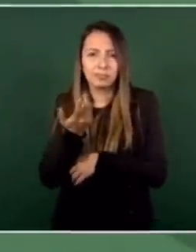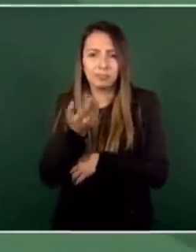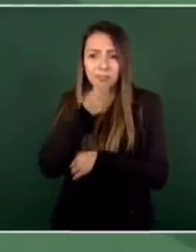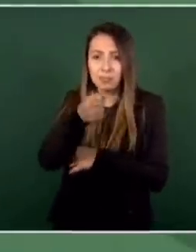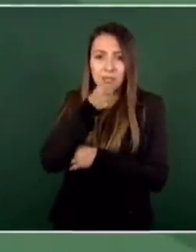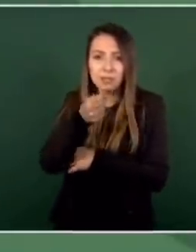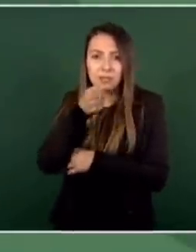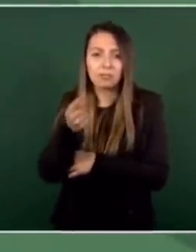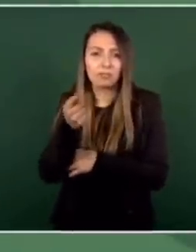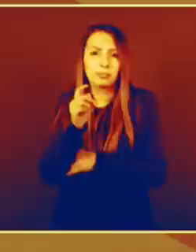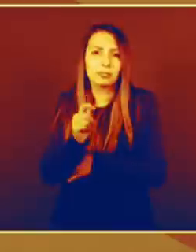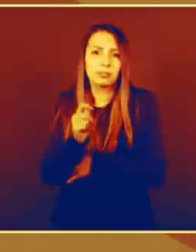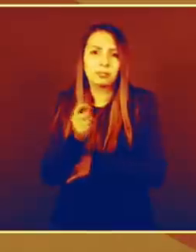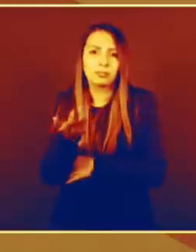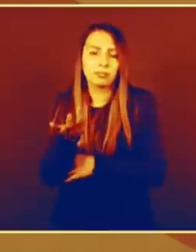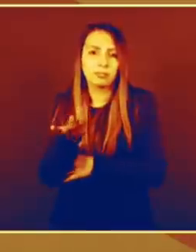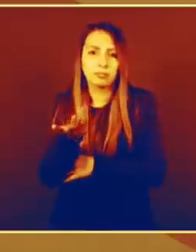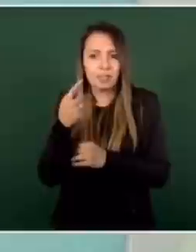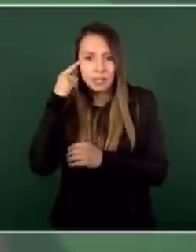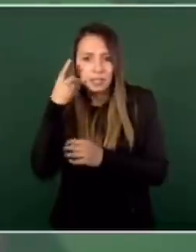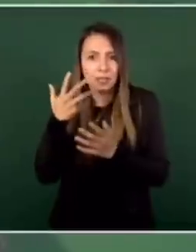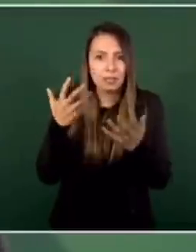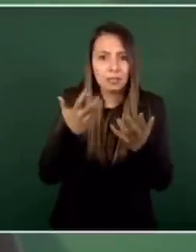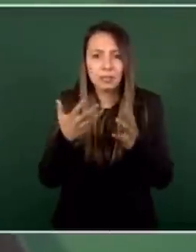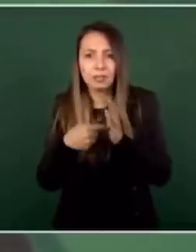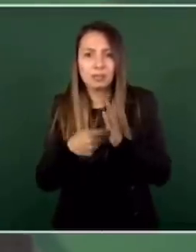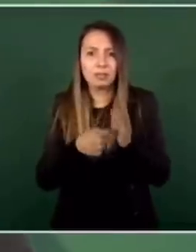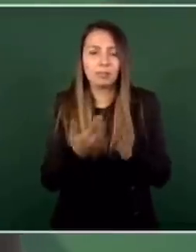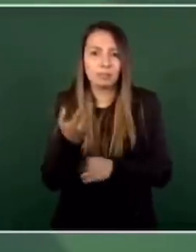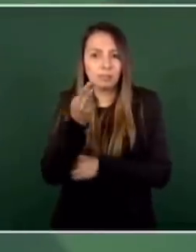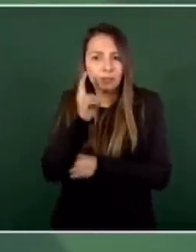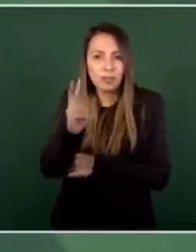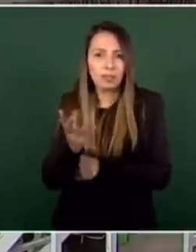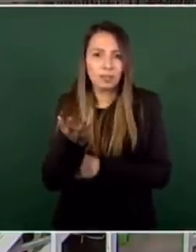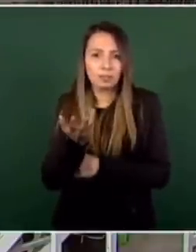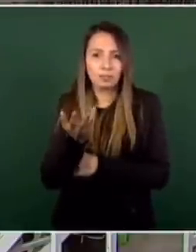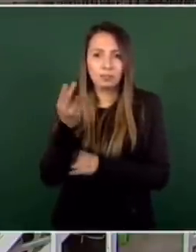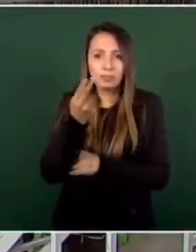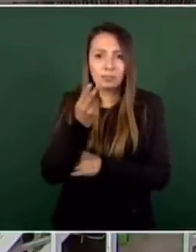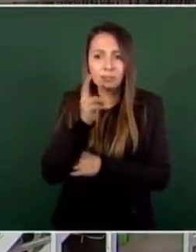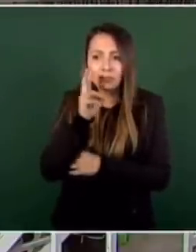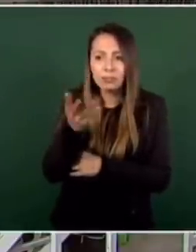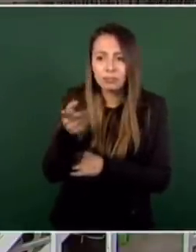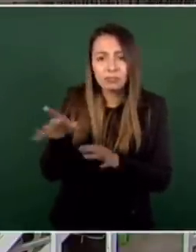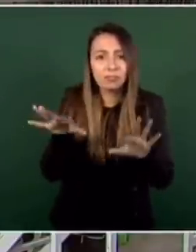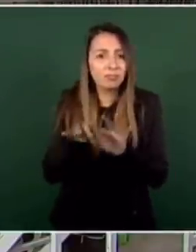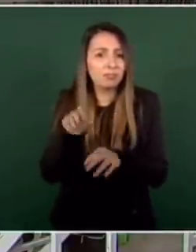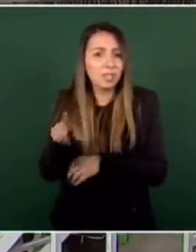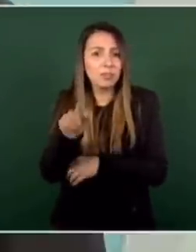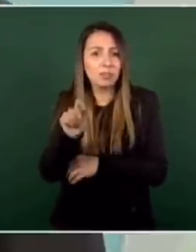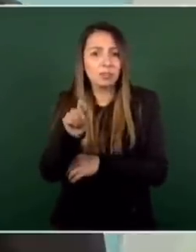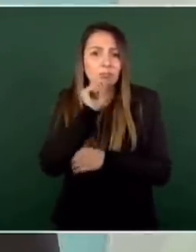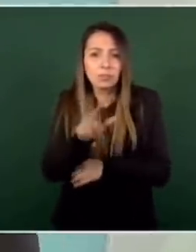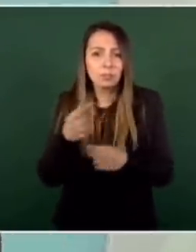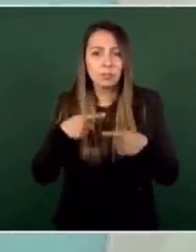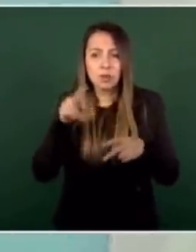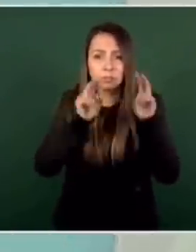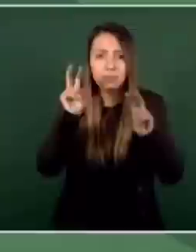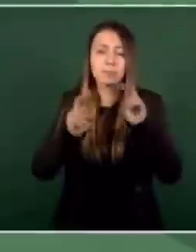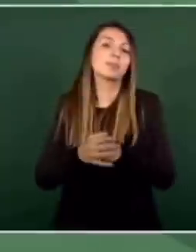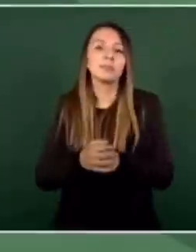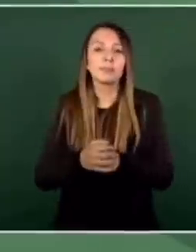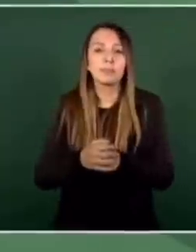son concesiones, tienen que ver con el sector público. Son entidades de interés público. Y